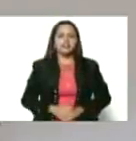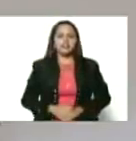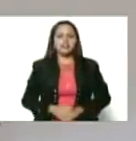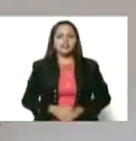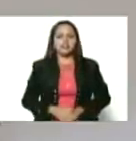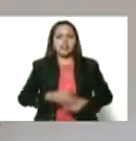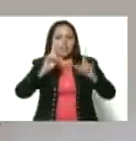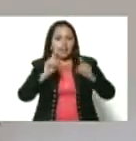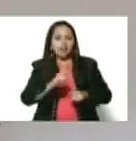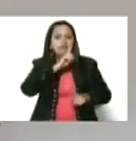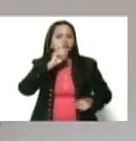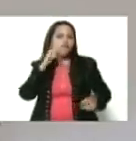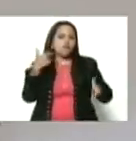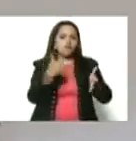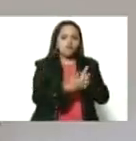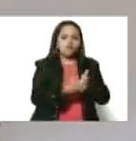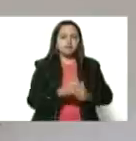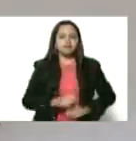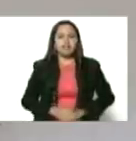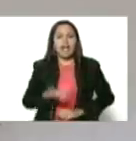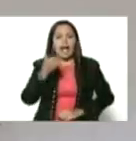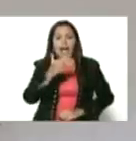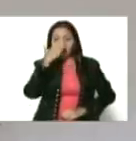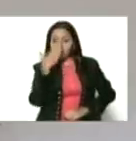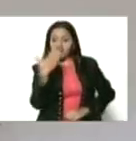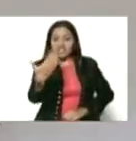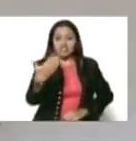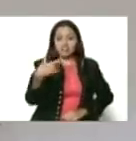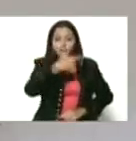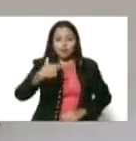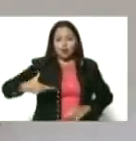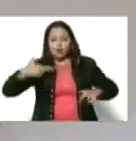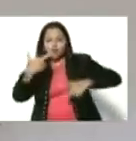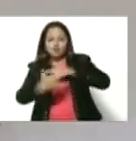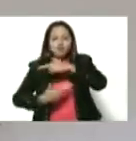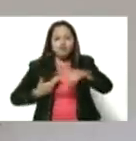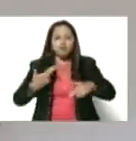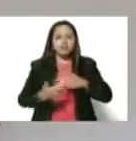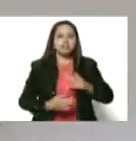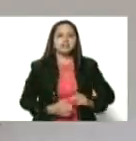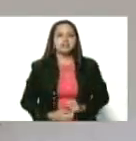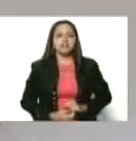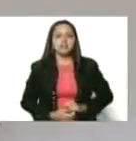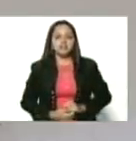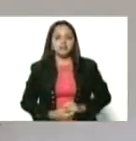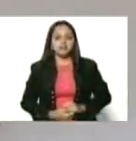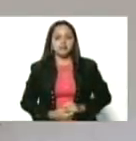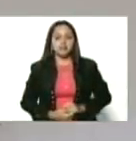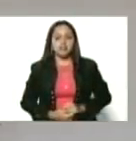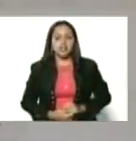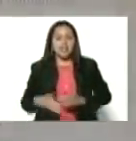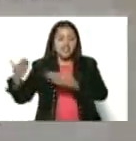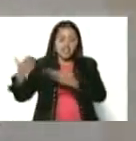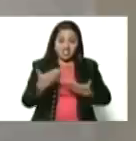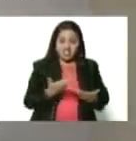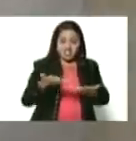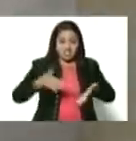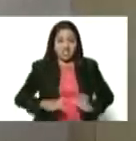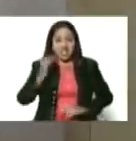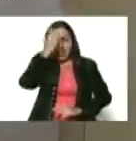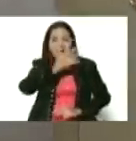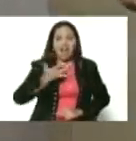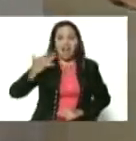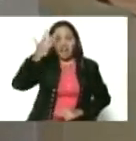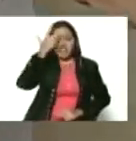dominó, iba al frente de los rebeldes. Teniendo en común su proveniencia de África, la trata